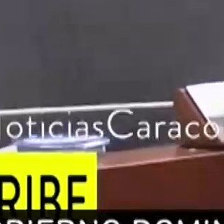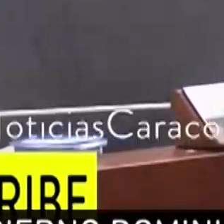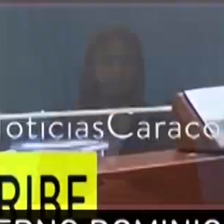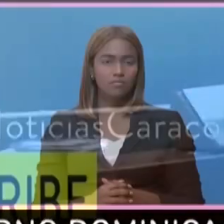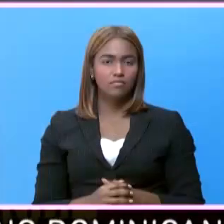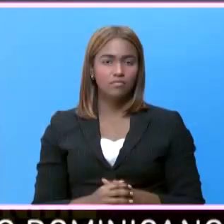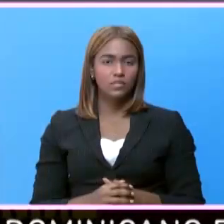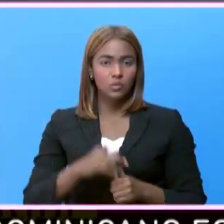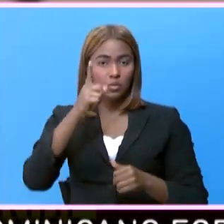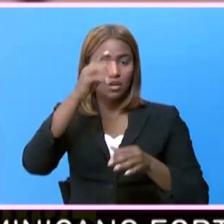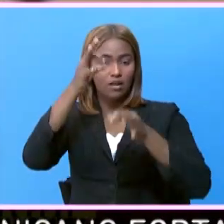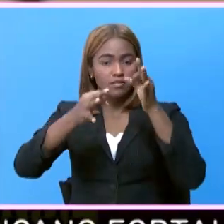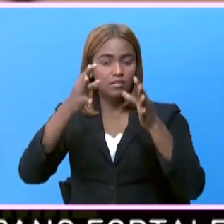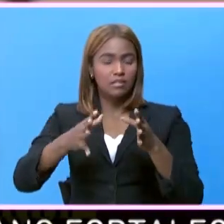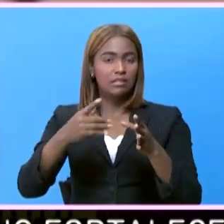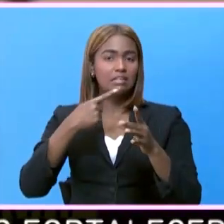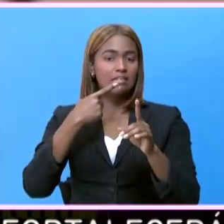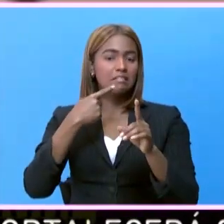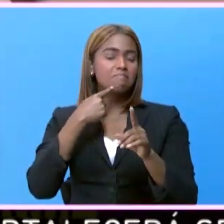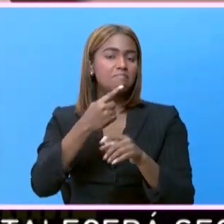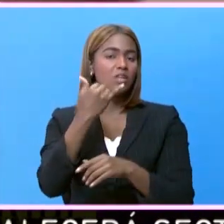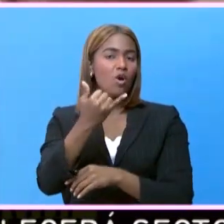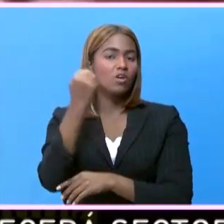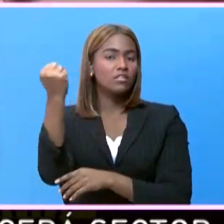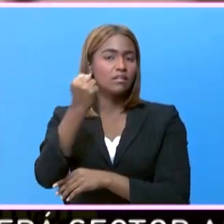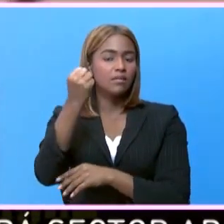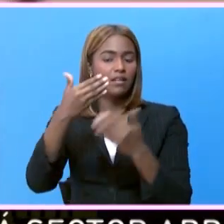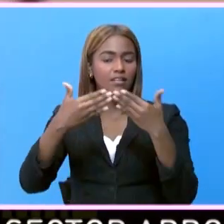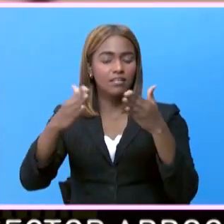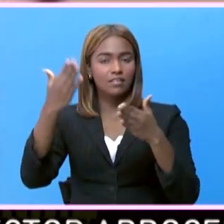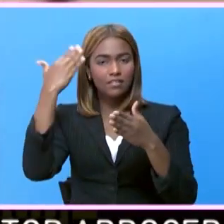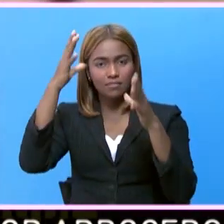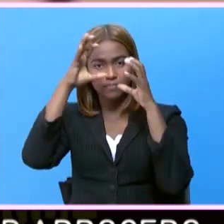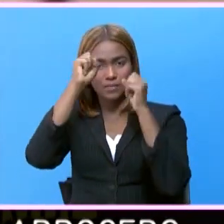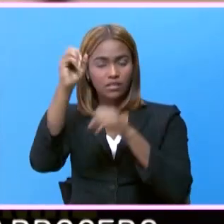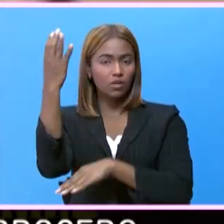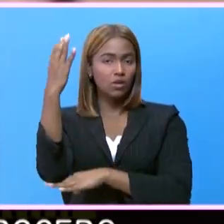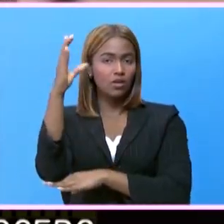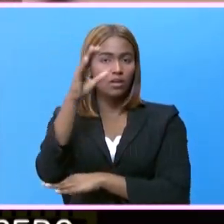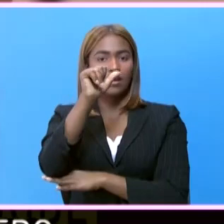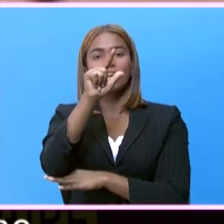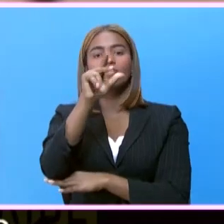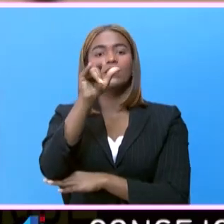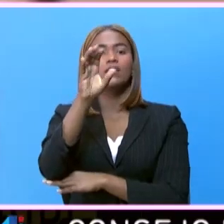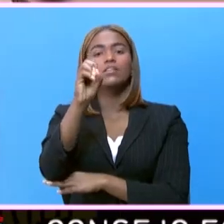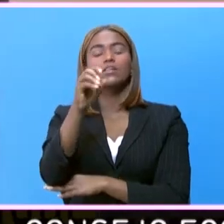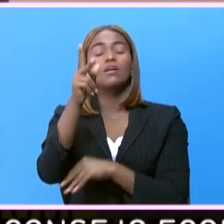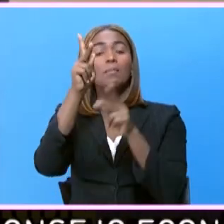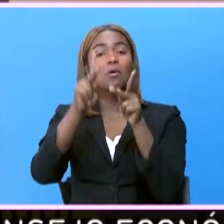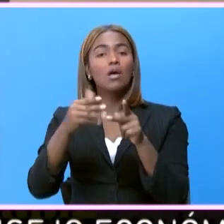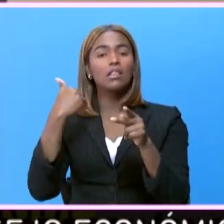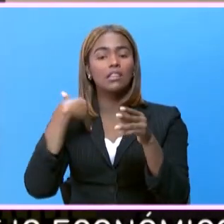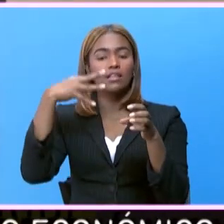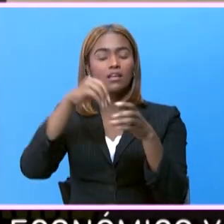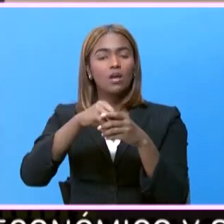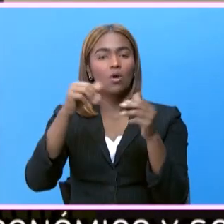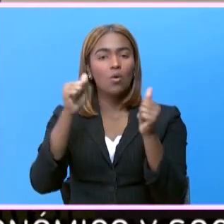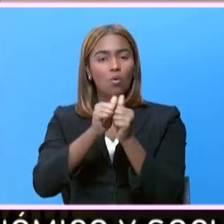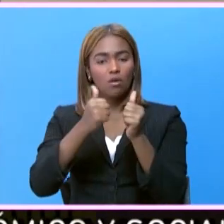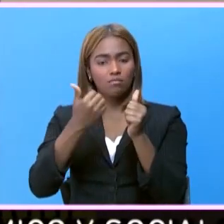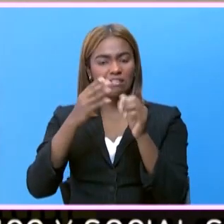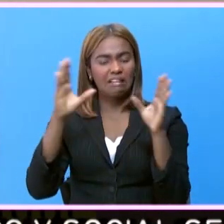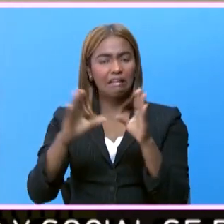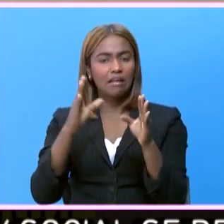Una jueza de Bogotá ordenó este sábado la libertad del expresidente colombiano Álvaro Uribe, quien se encontraba en detención